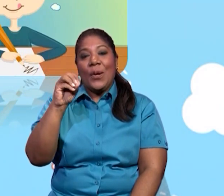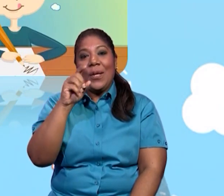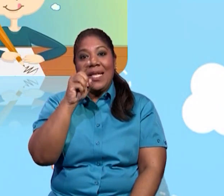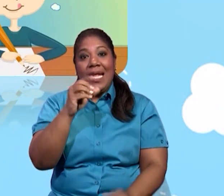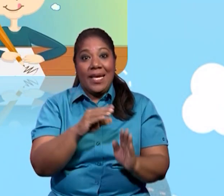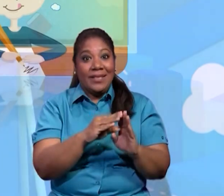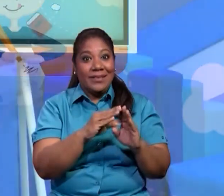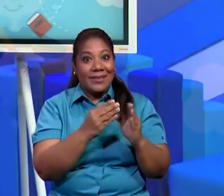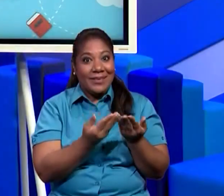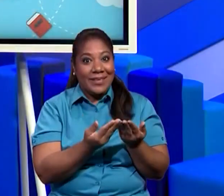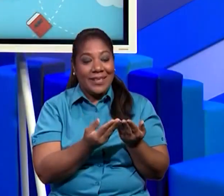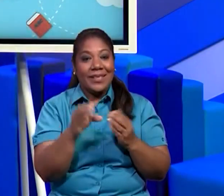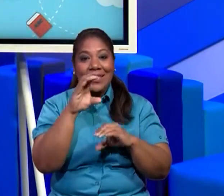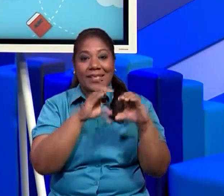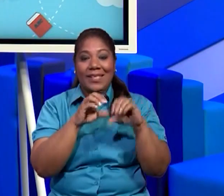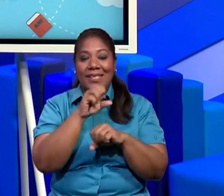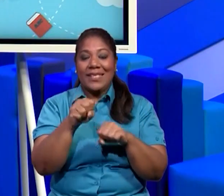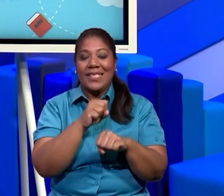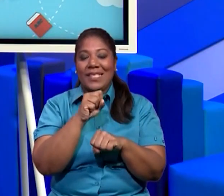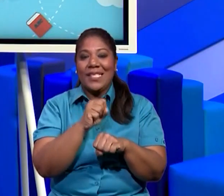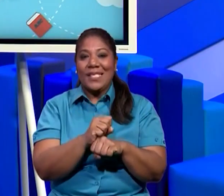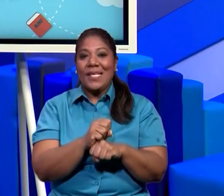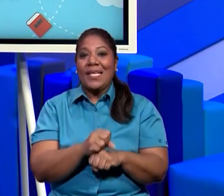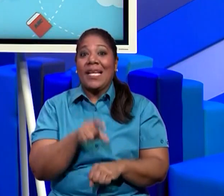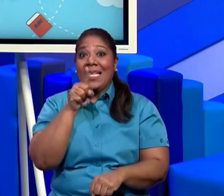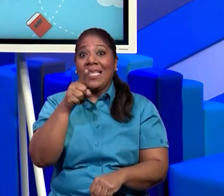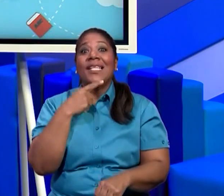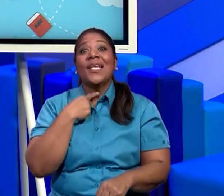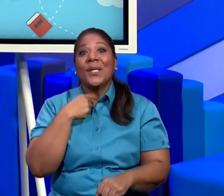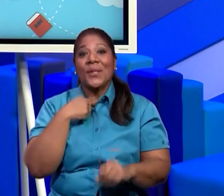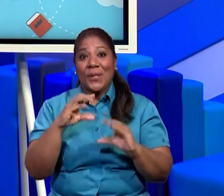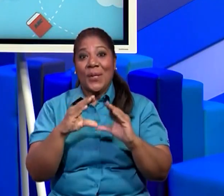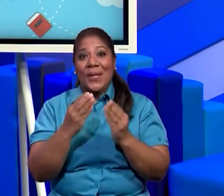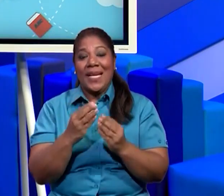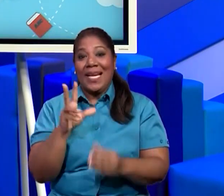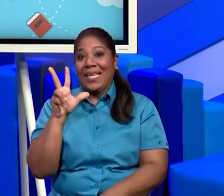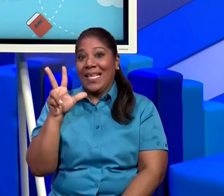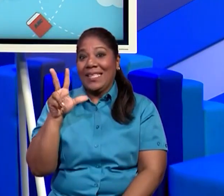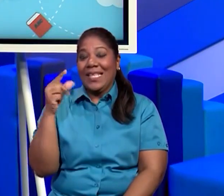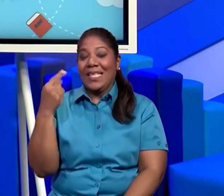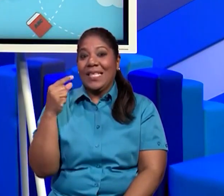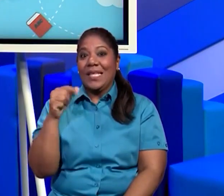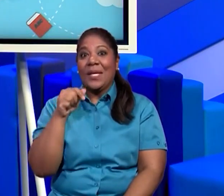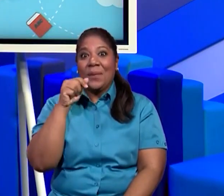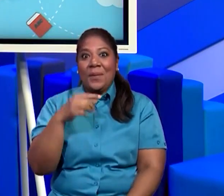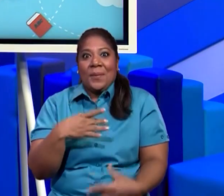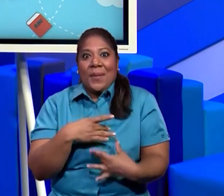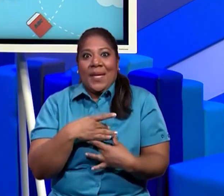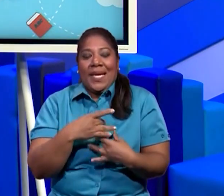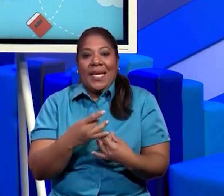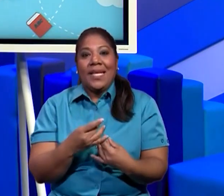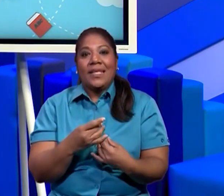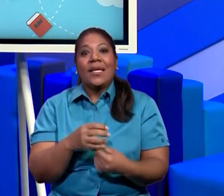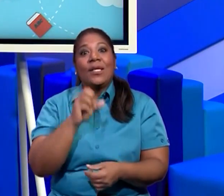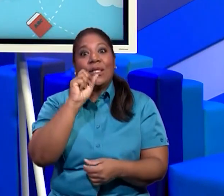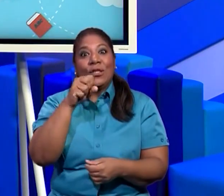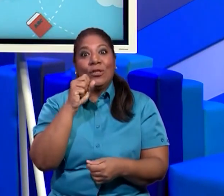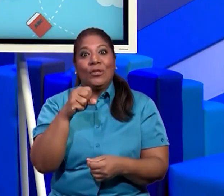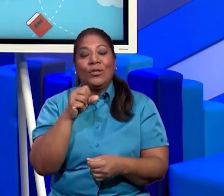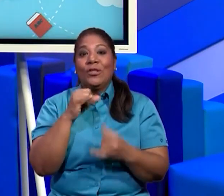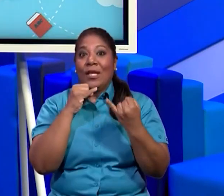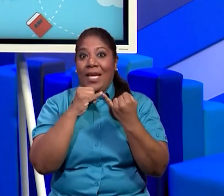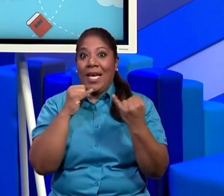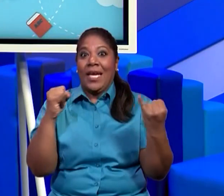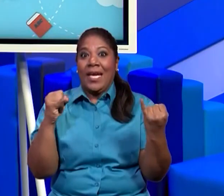espero que les haya gustado la clase de tercer grado. Vimos algo muy interesante, una herramienta